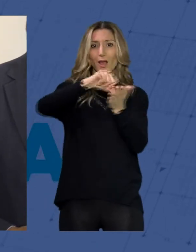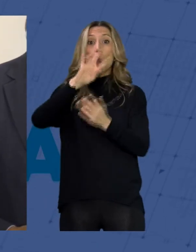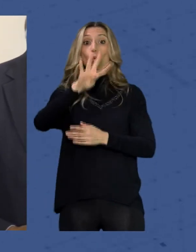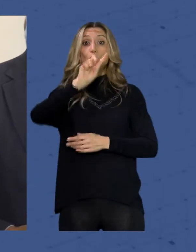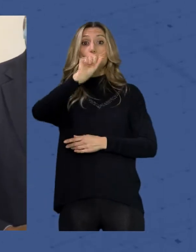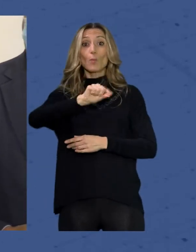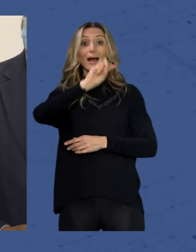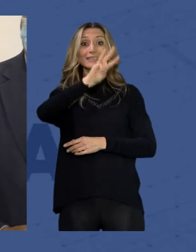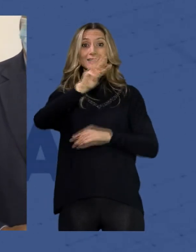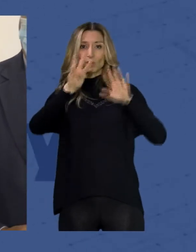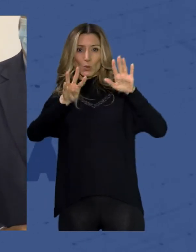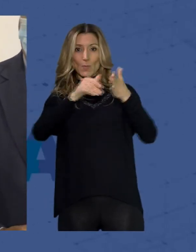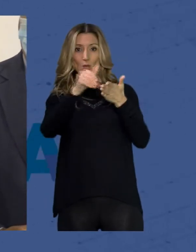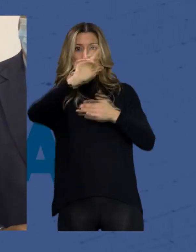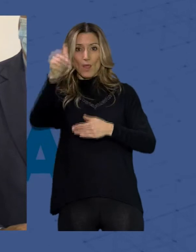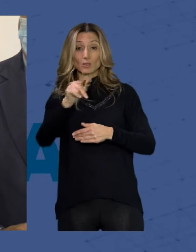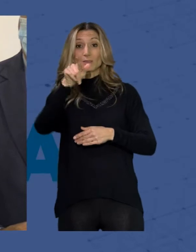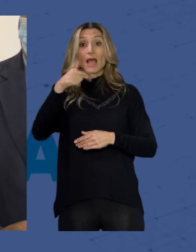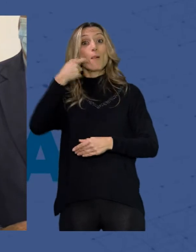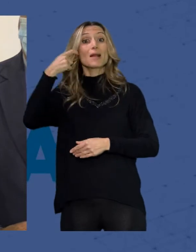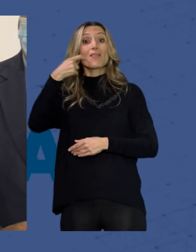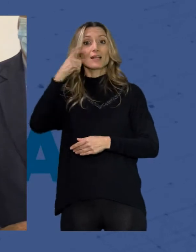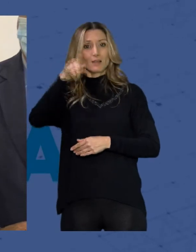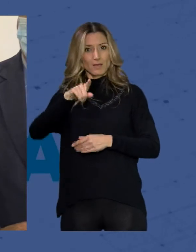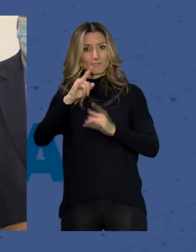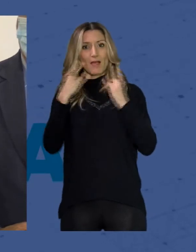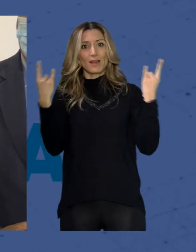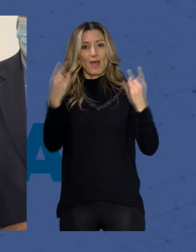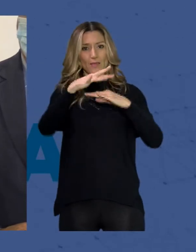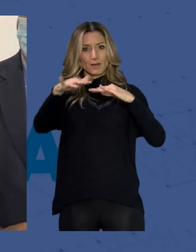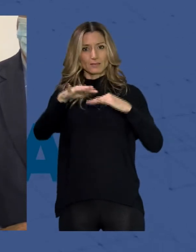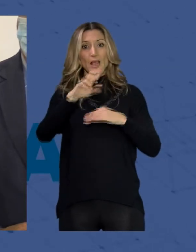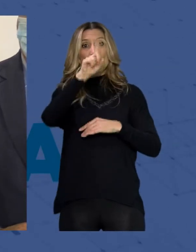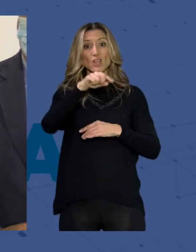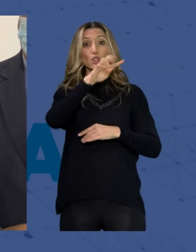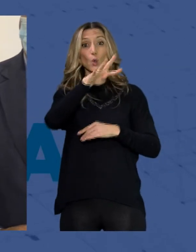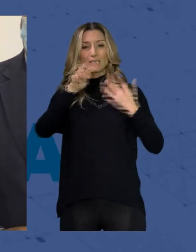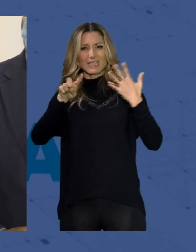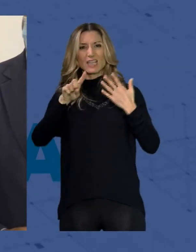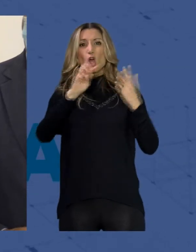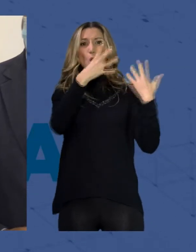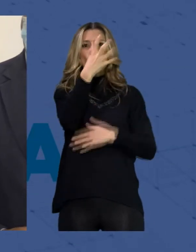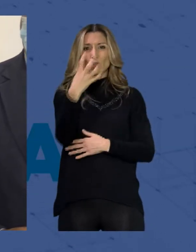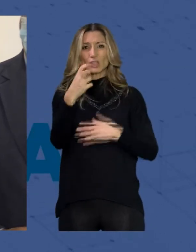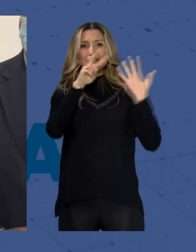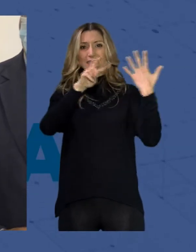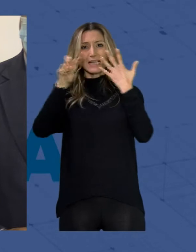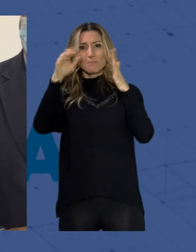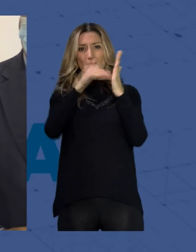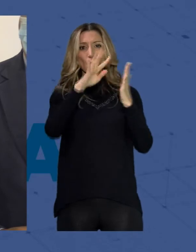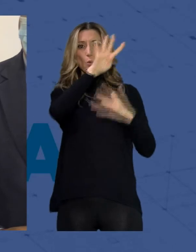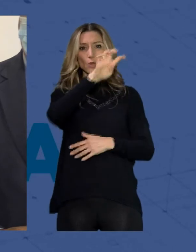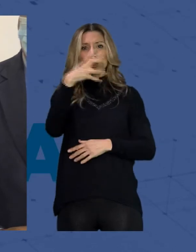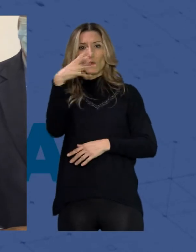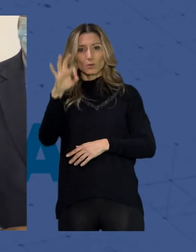millones de euros pescadería avenida del mar con 146 viviendas 476.750 la